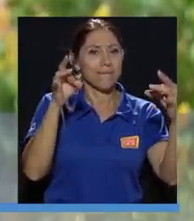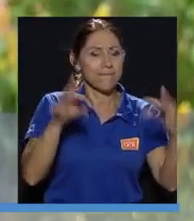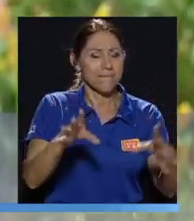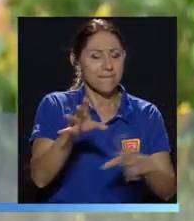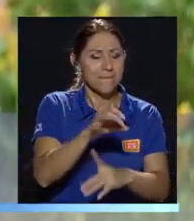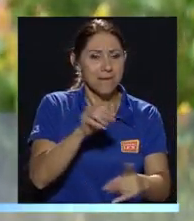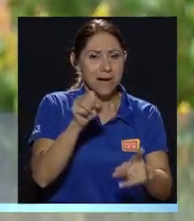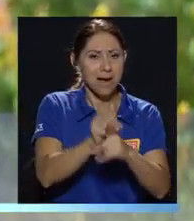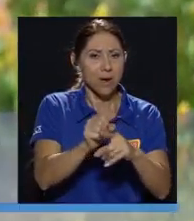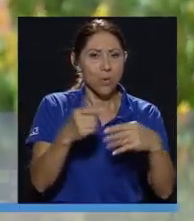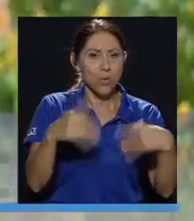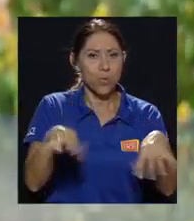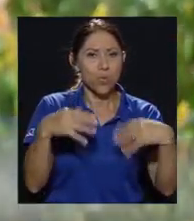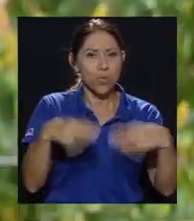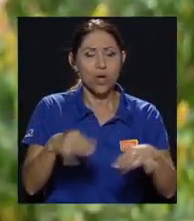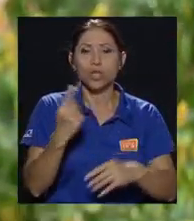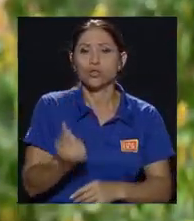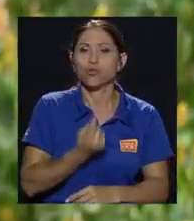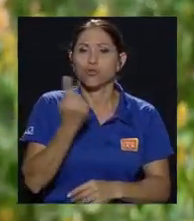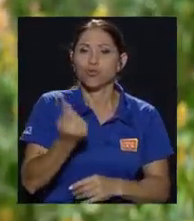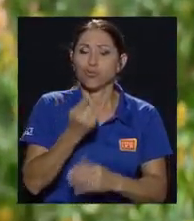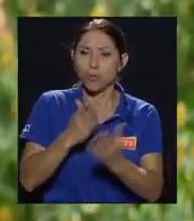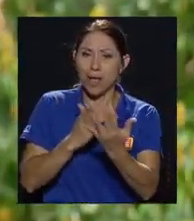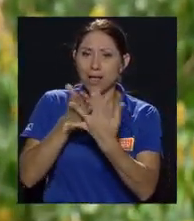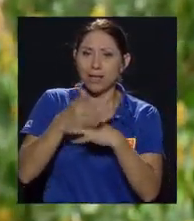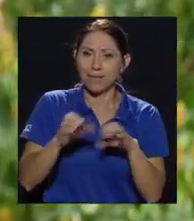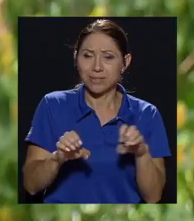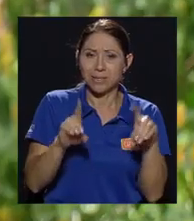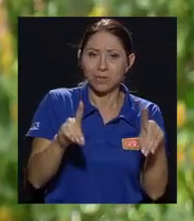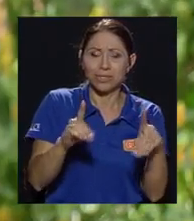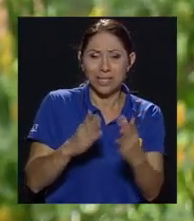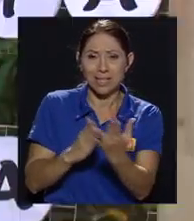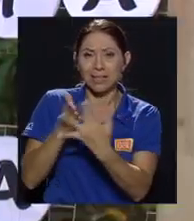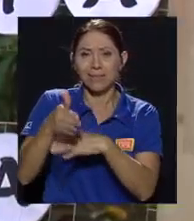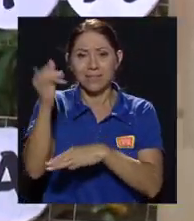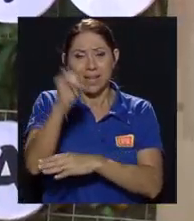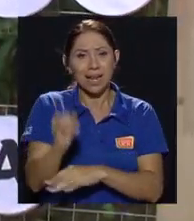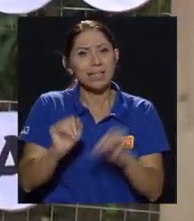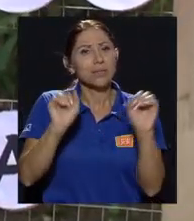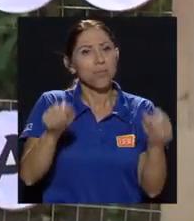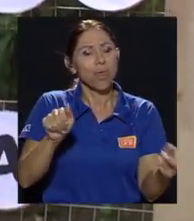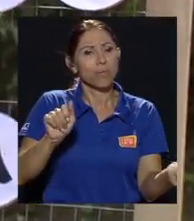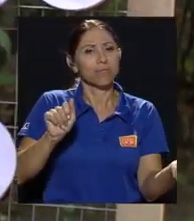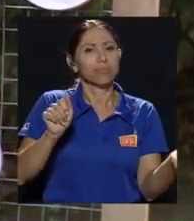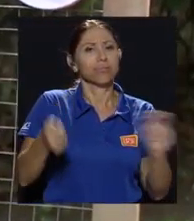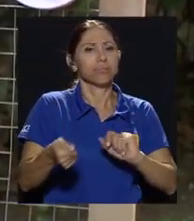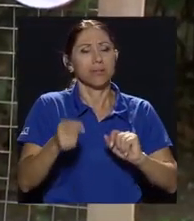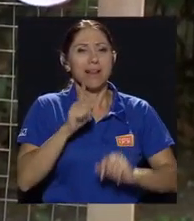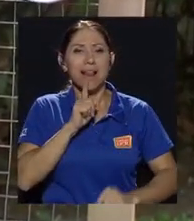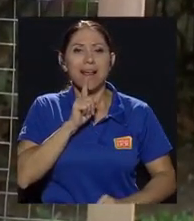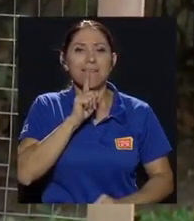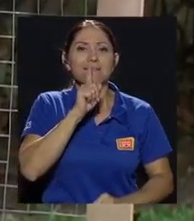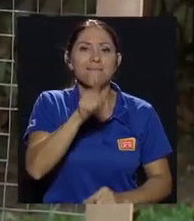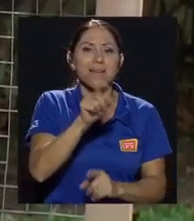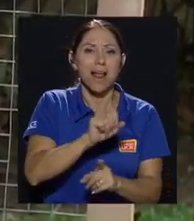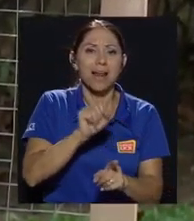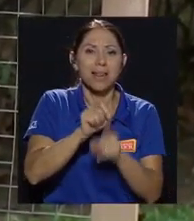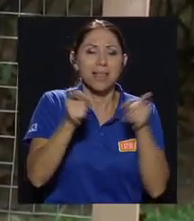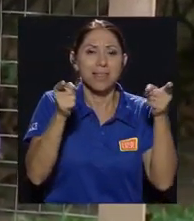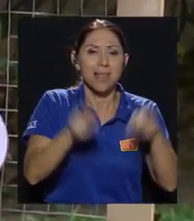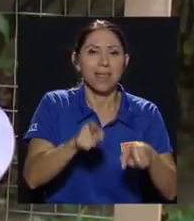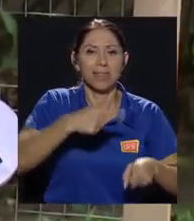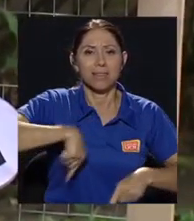Solamente a través de la educación y del arte se puede transformar la realidad de nuestros países y de